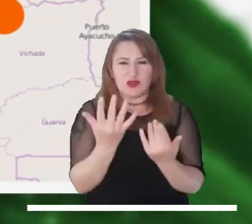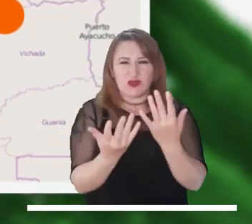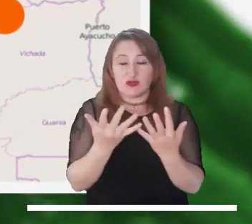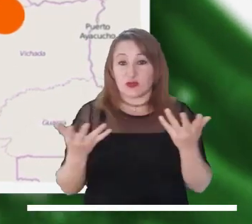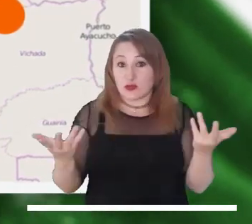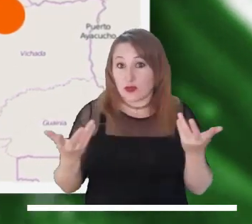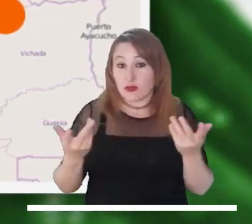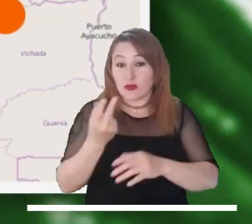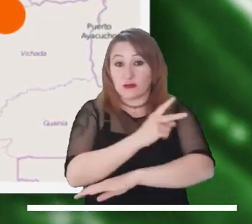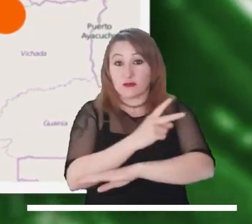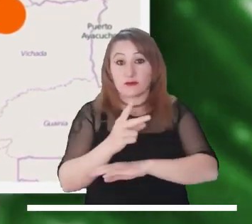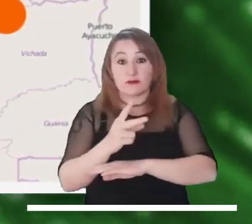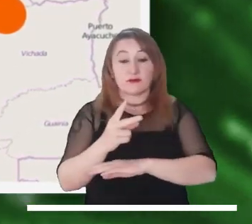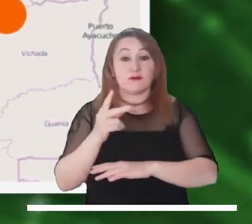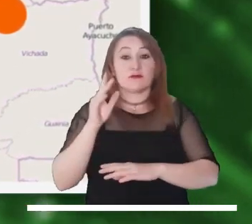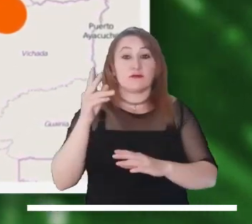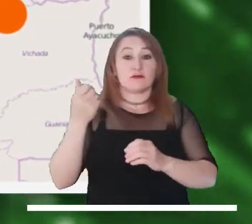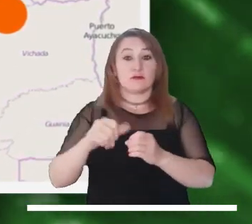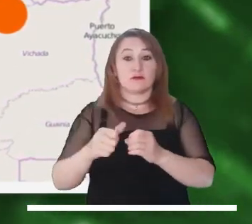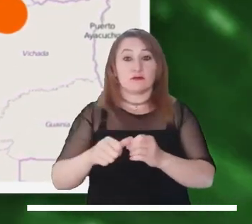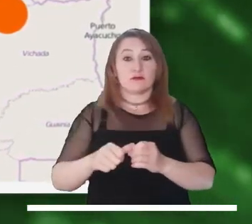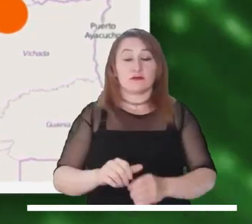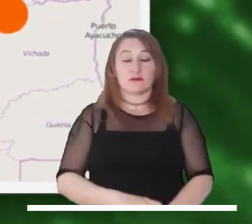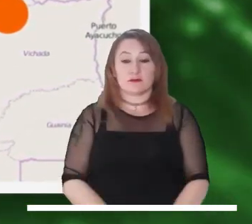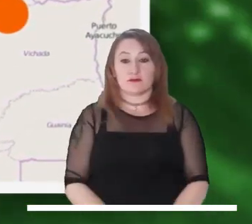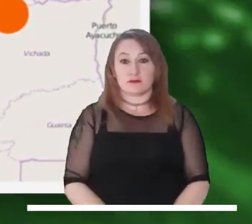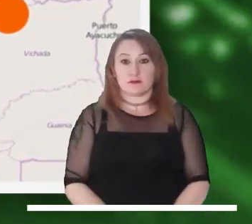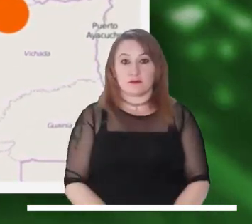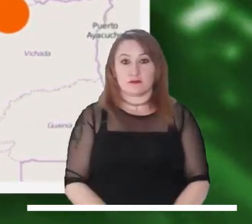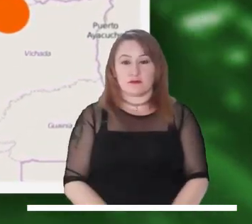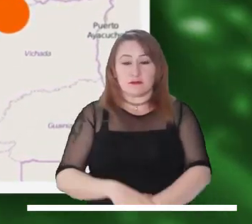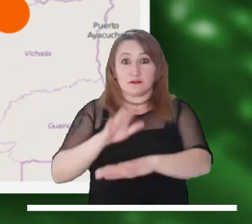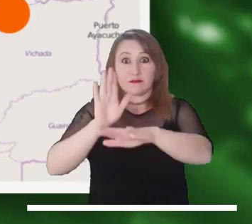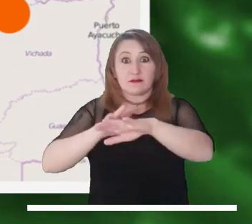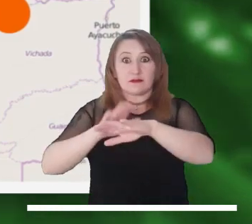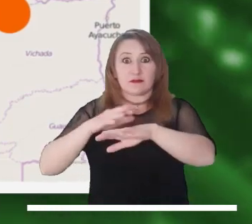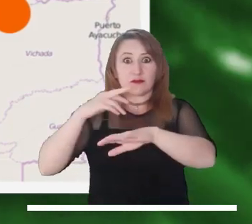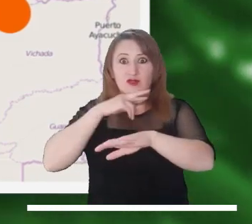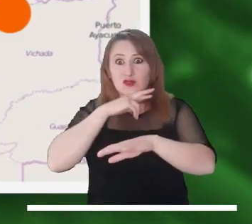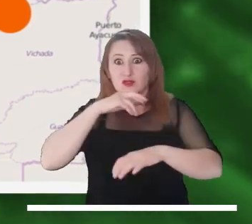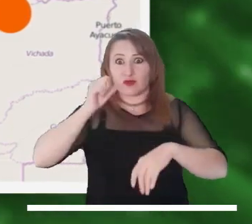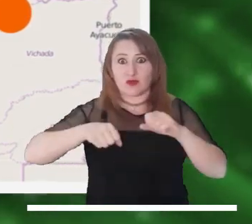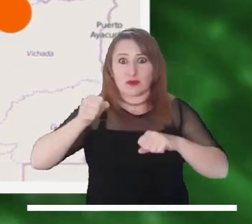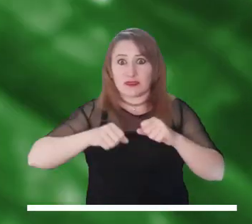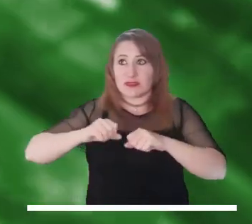Alerta naranja por moderada probabilidad de incendios en zonas de Bichada y Arauca.